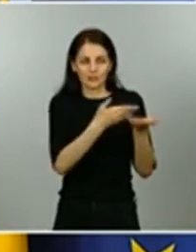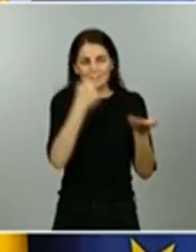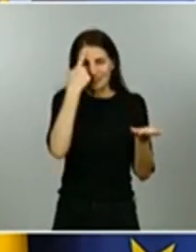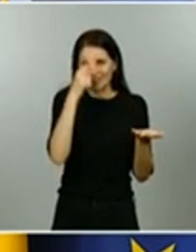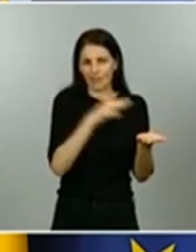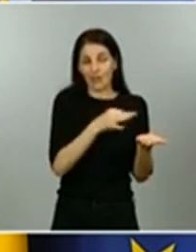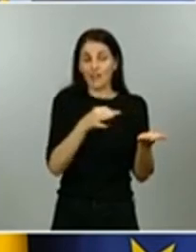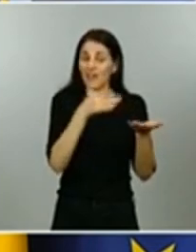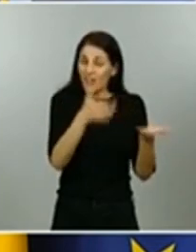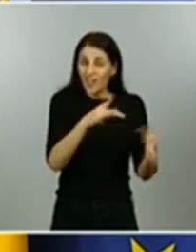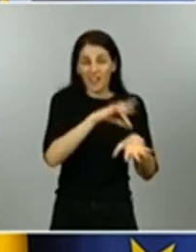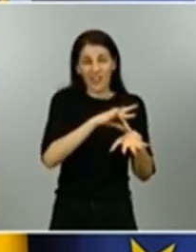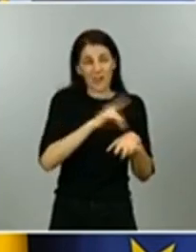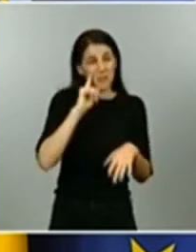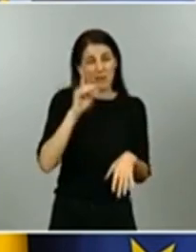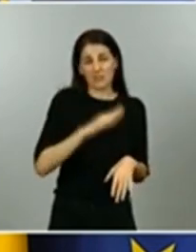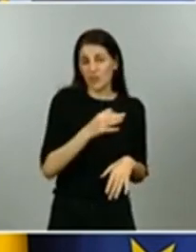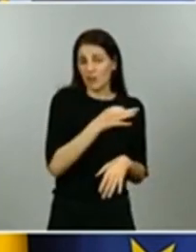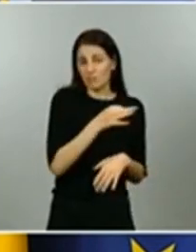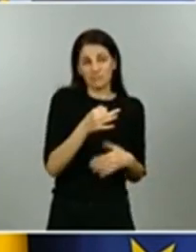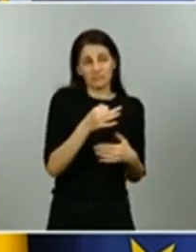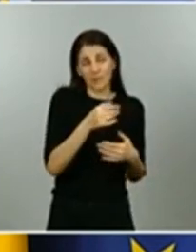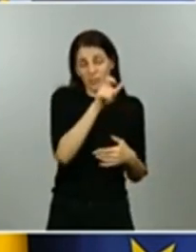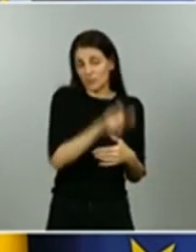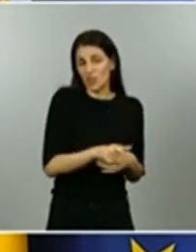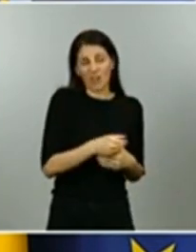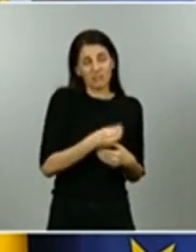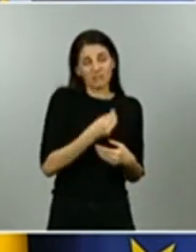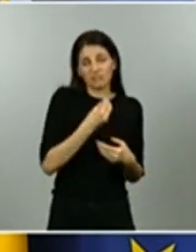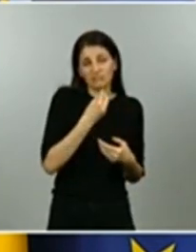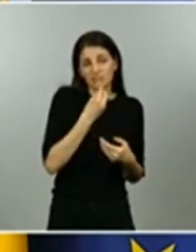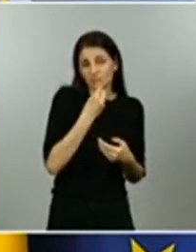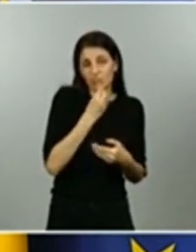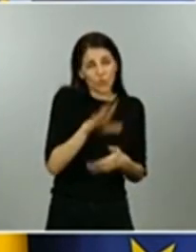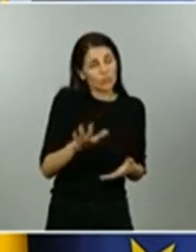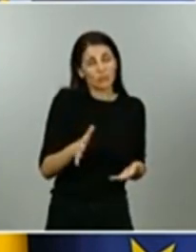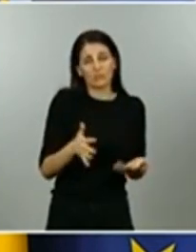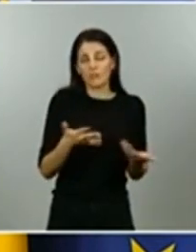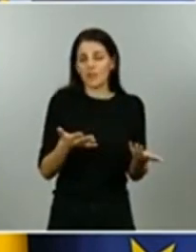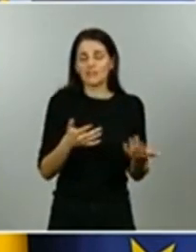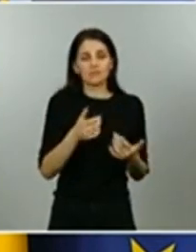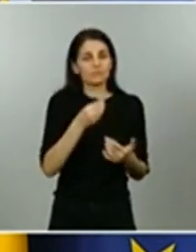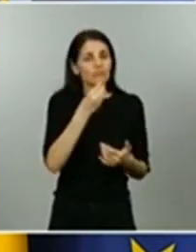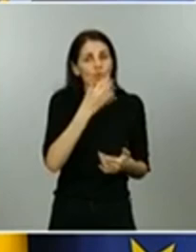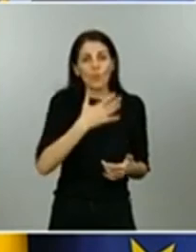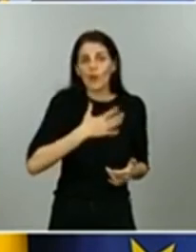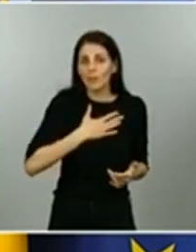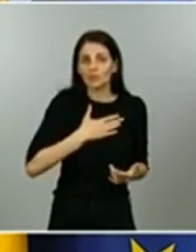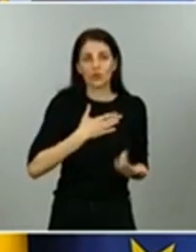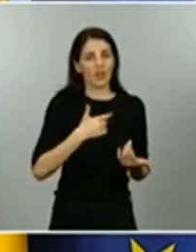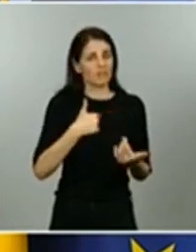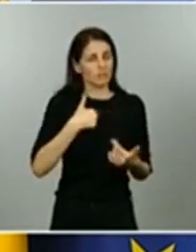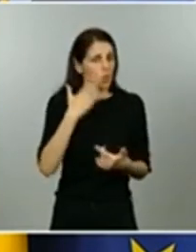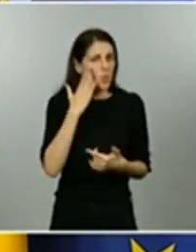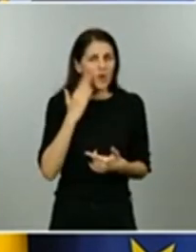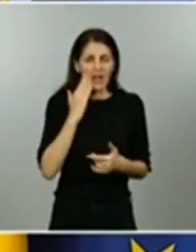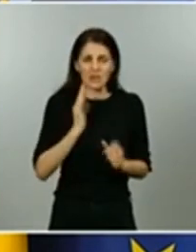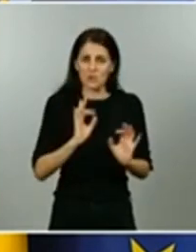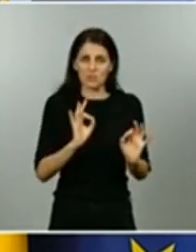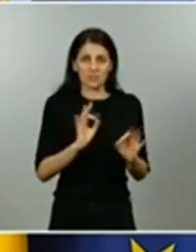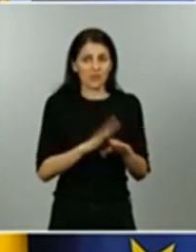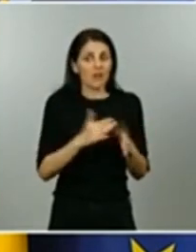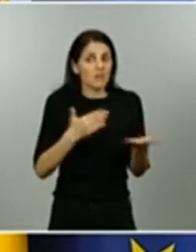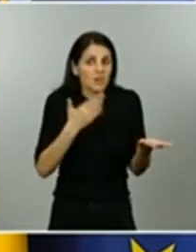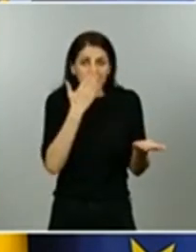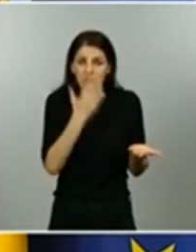persona a la que le tengo un grandísimo cariño que además es muy buena persona y que en general es muy querida por todos aquellos que han trabajado